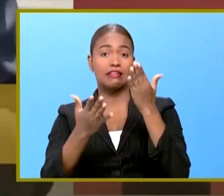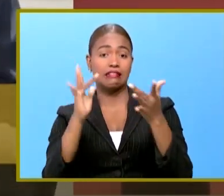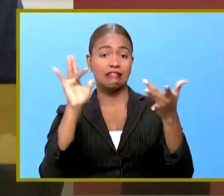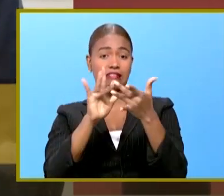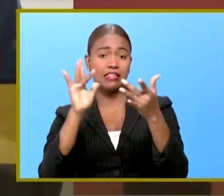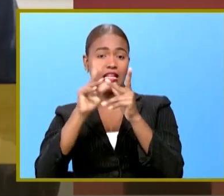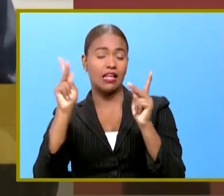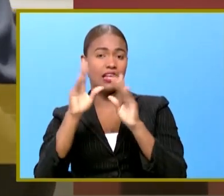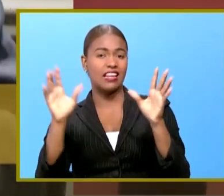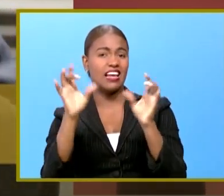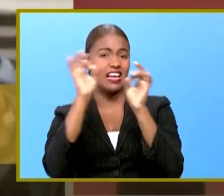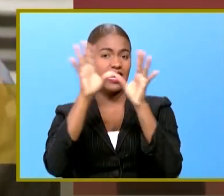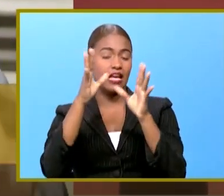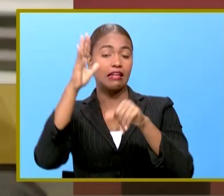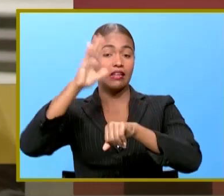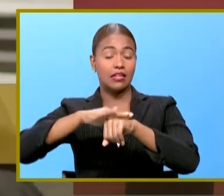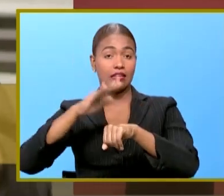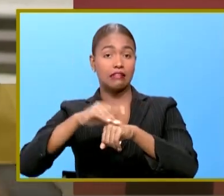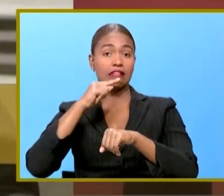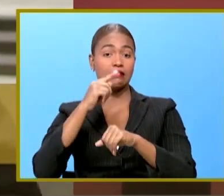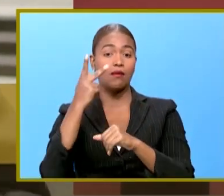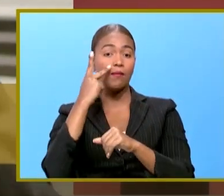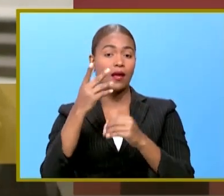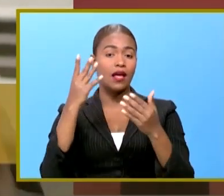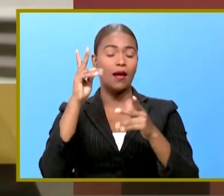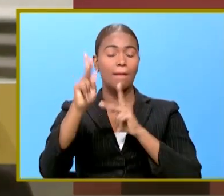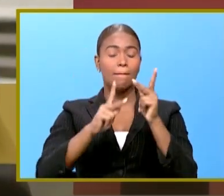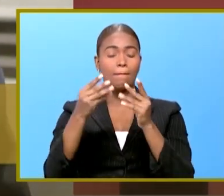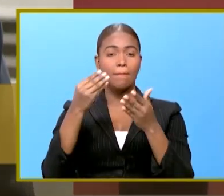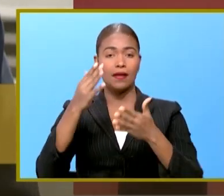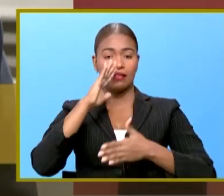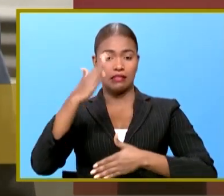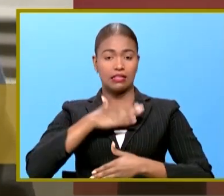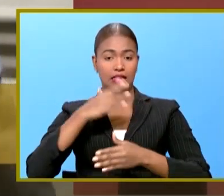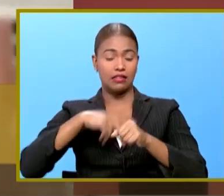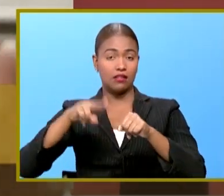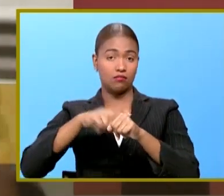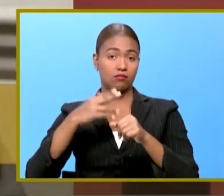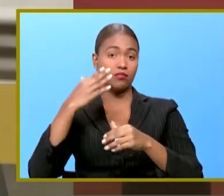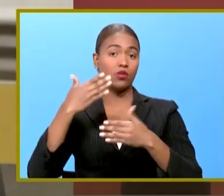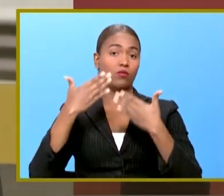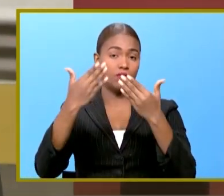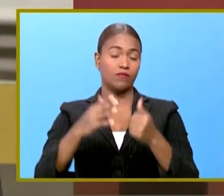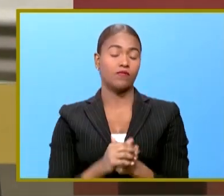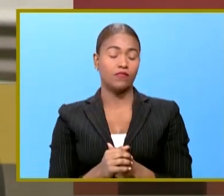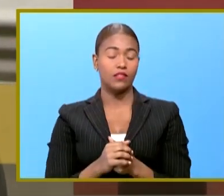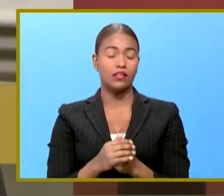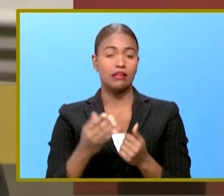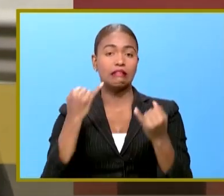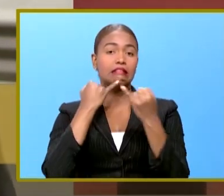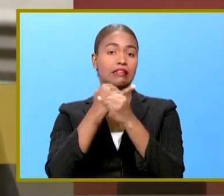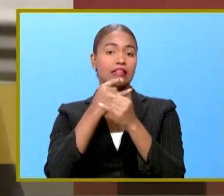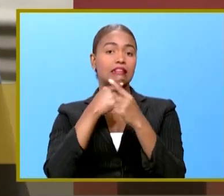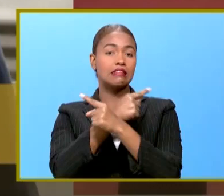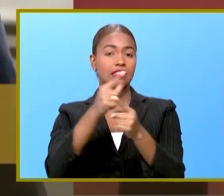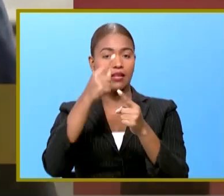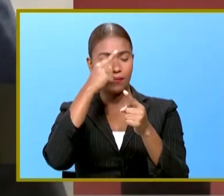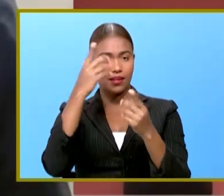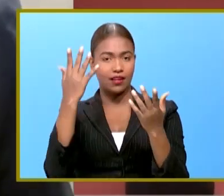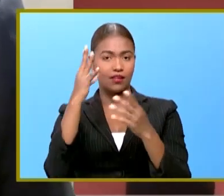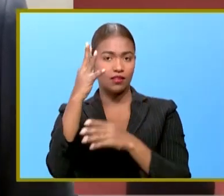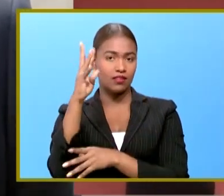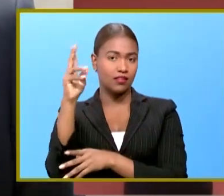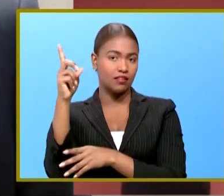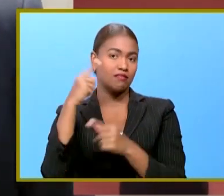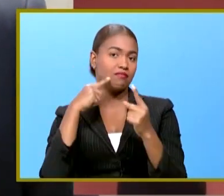de corrupción que habría saqueado los bienes de la nación durante décadas en las internacionales para 4RD